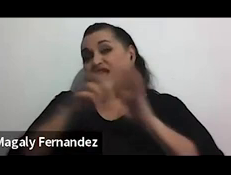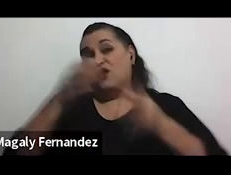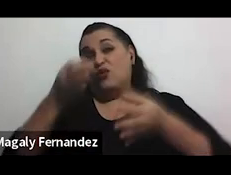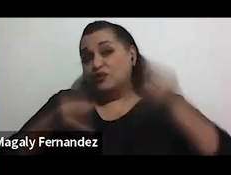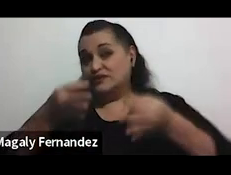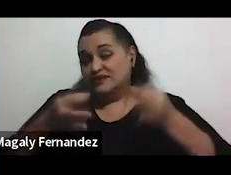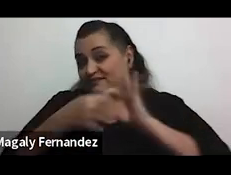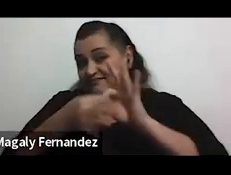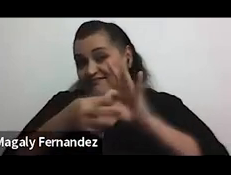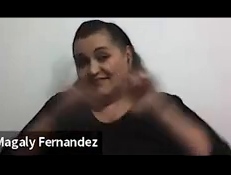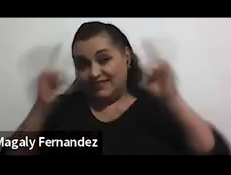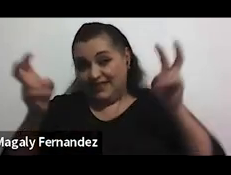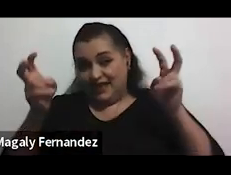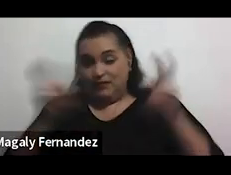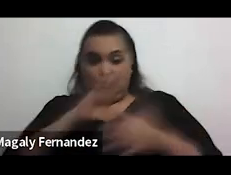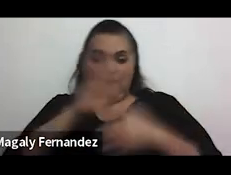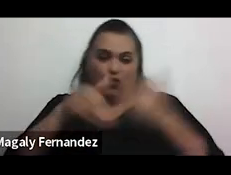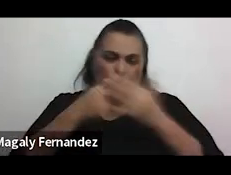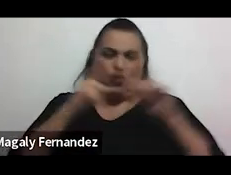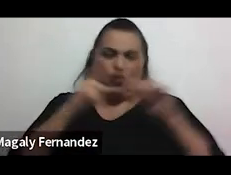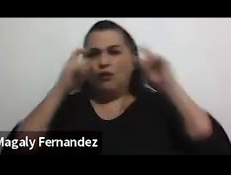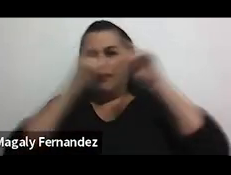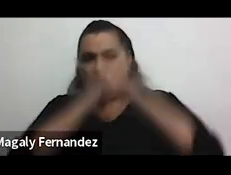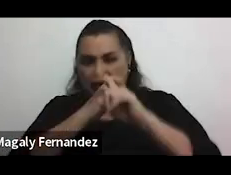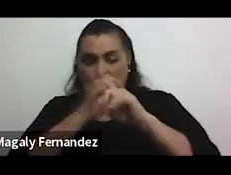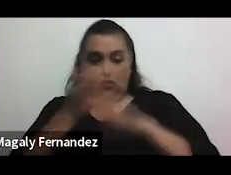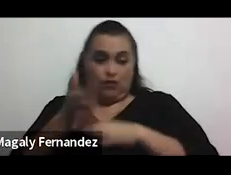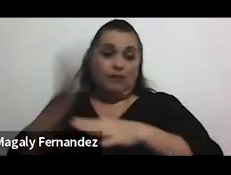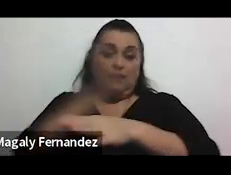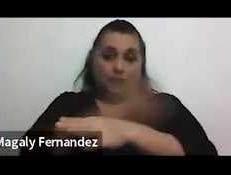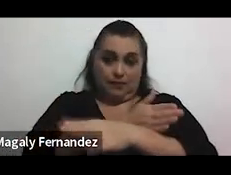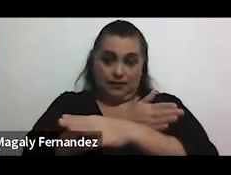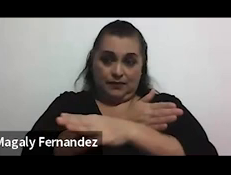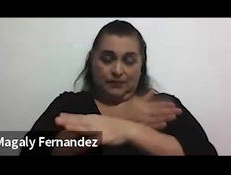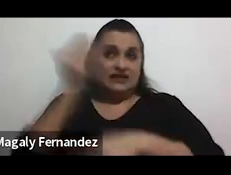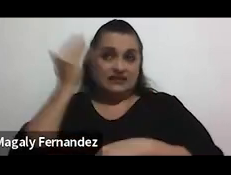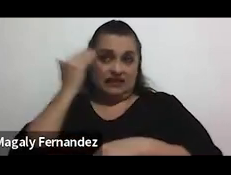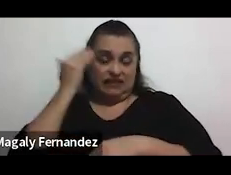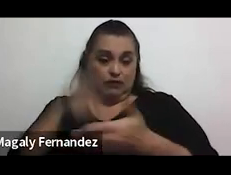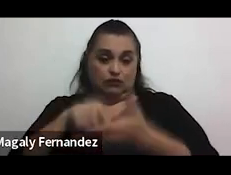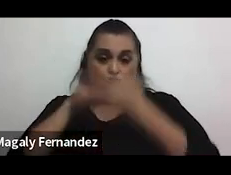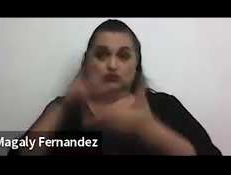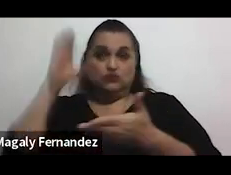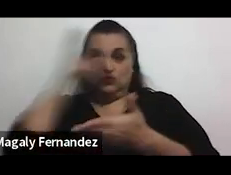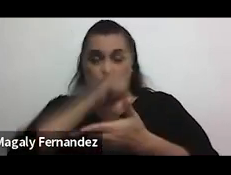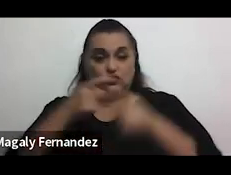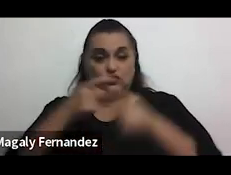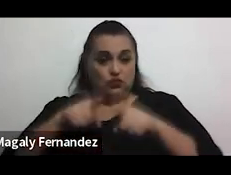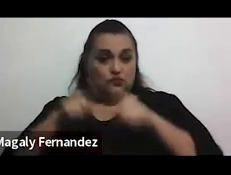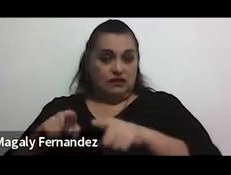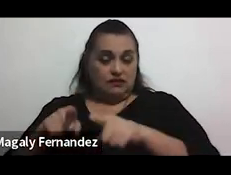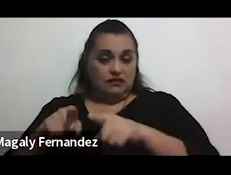cuanto a esto por toda la complejidad que previamente sabemos y reconocemos que sucede